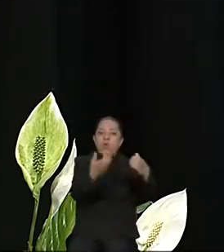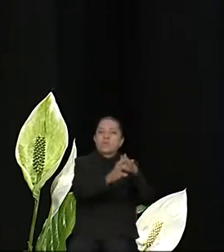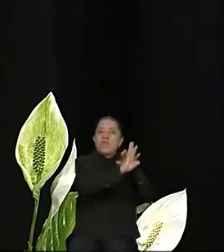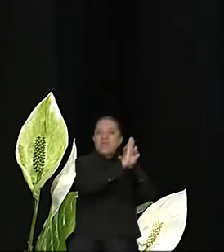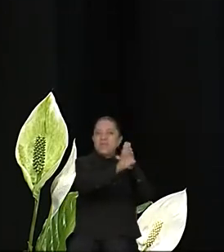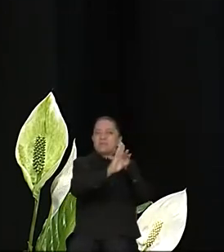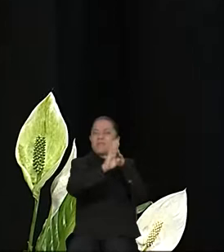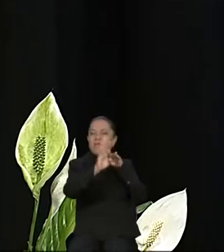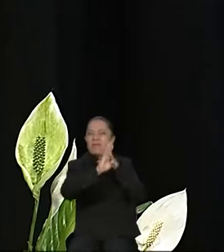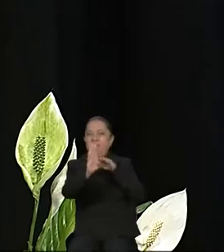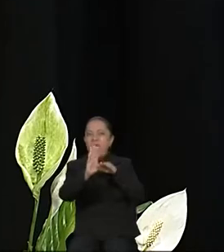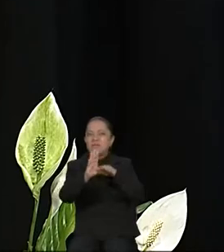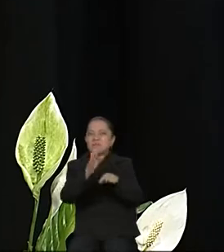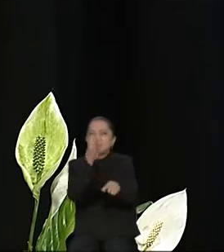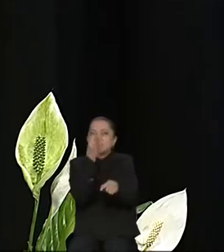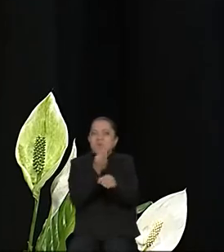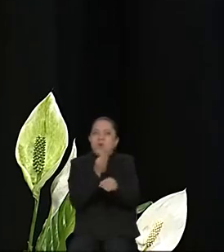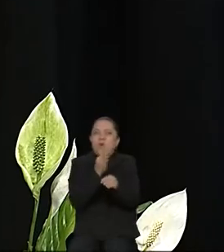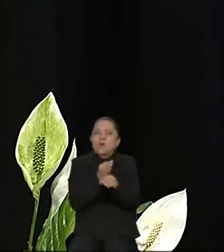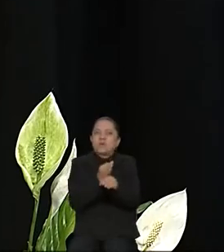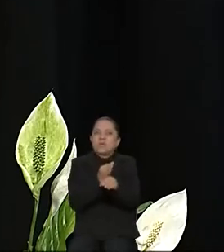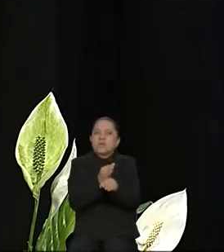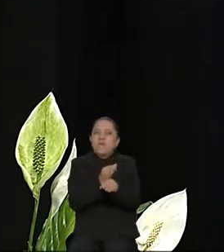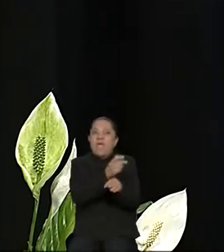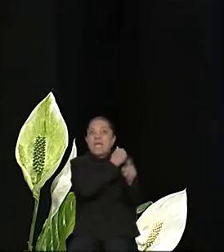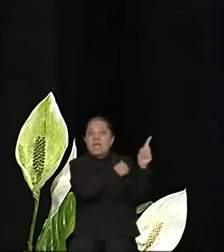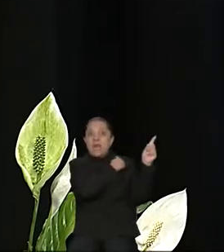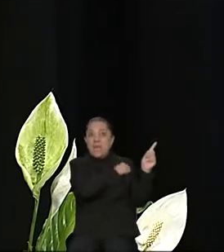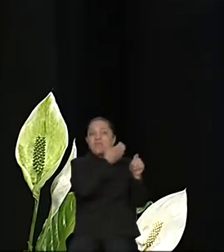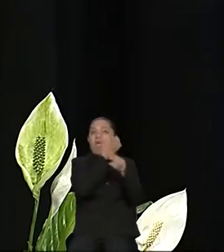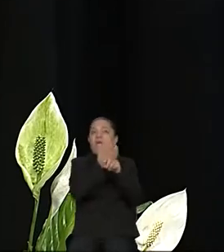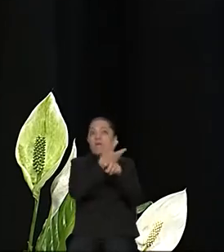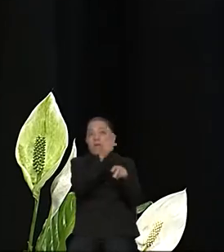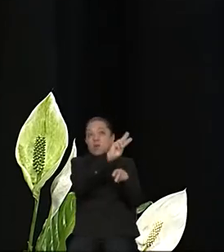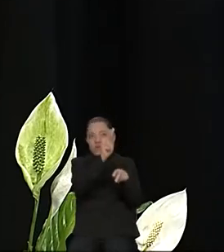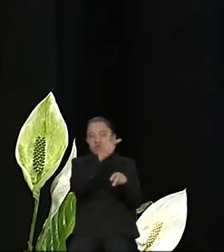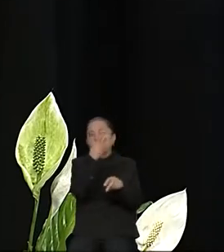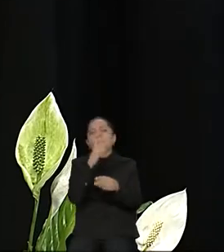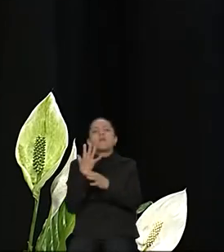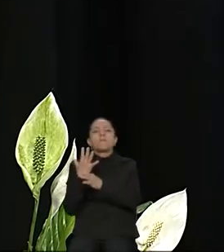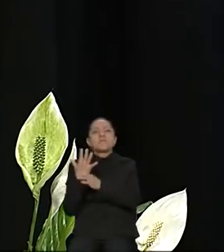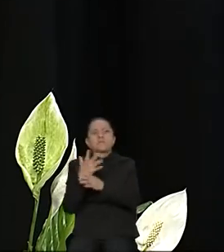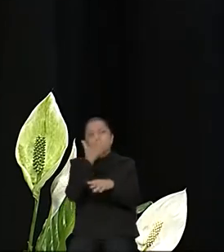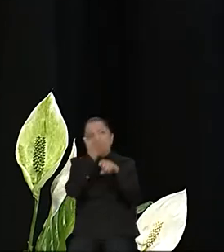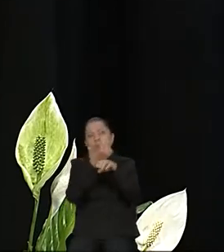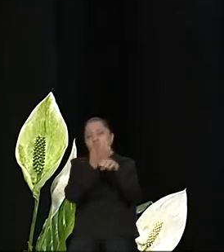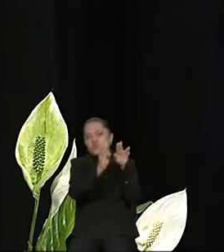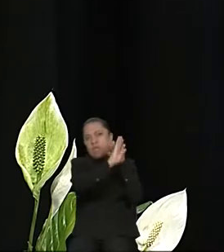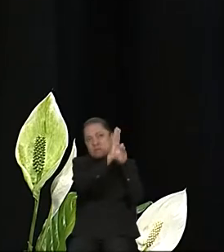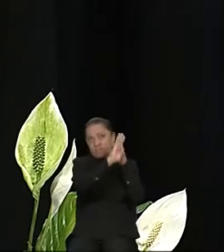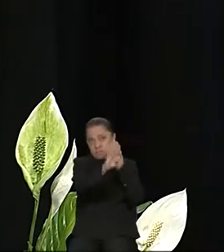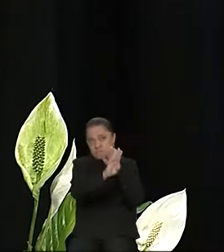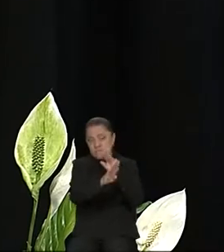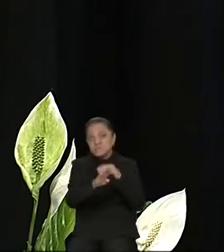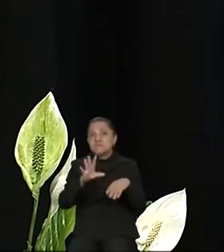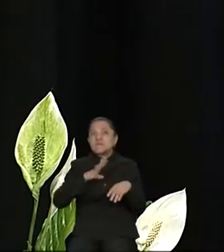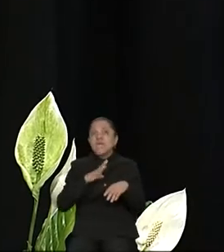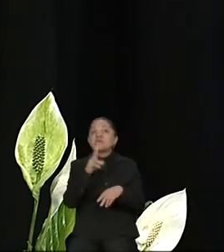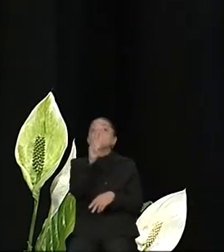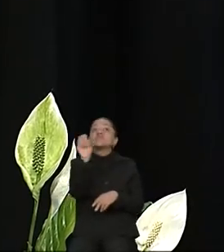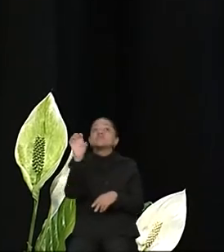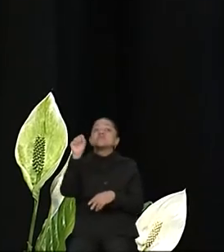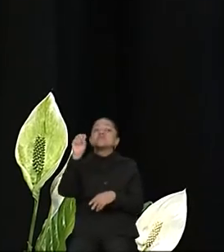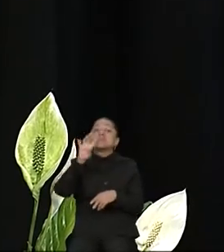hacia Canadá y Estados Unidos y principalmente en Estados Unidos. Hay 264 mil